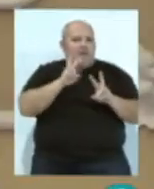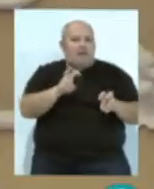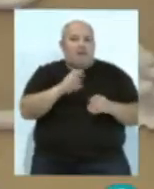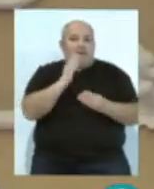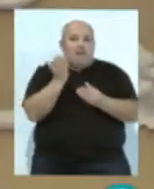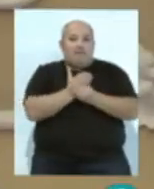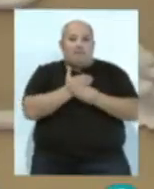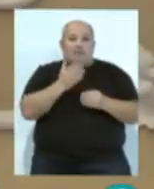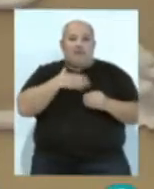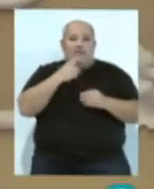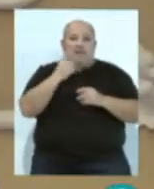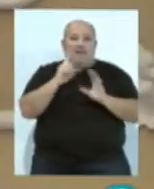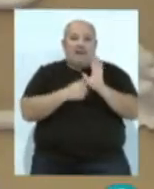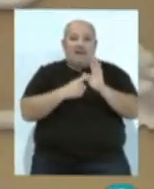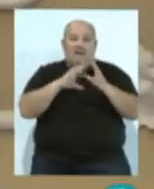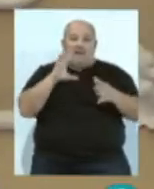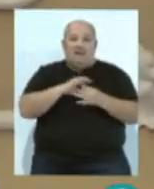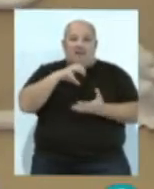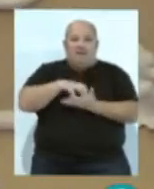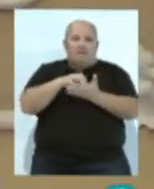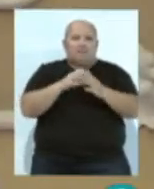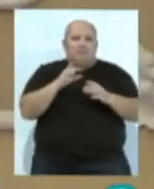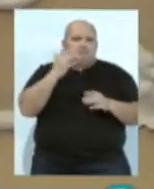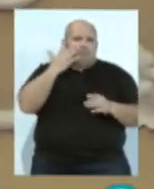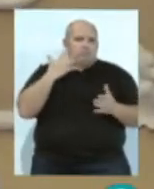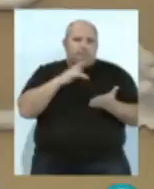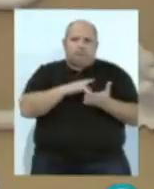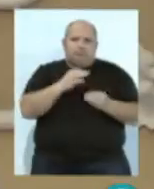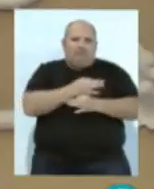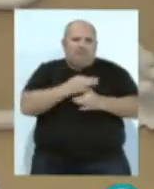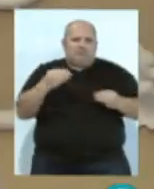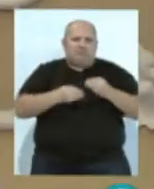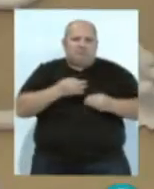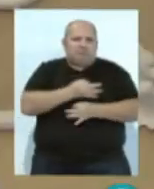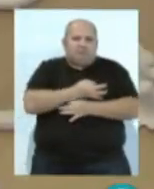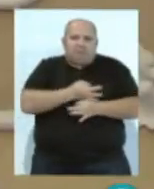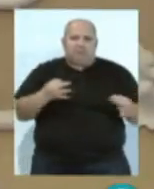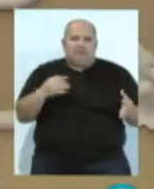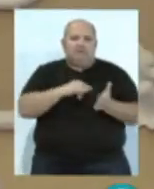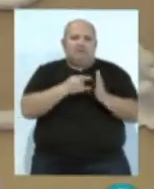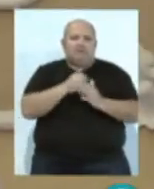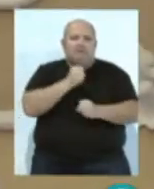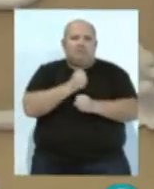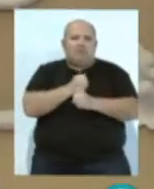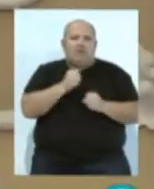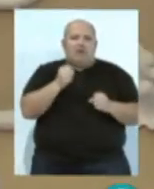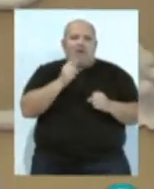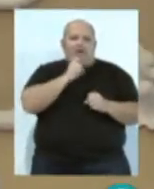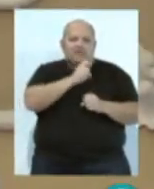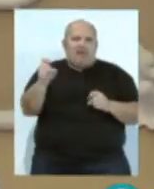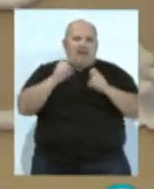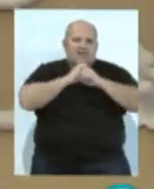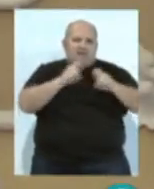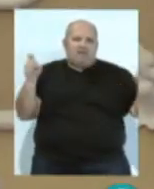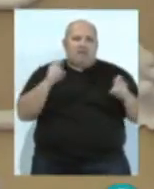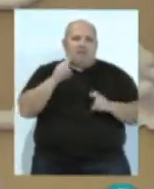el expediente de restitución a la legalidad de los chiringuitos está inmaculado. Se ha seguido con pulcritud. Los técnicos municipales han dado plazos de audiencia. Es